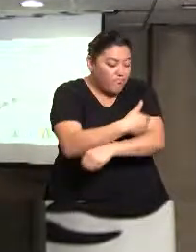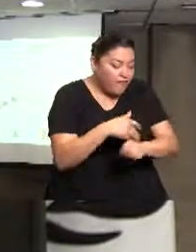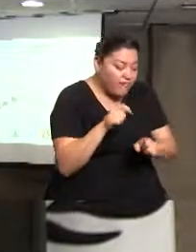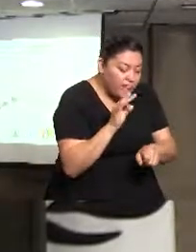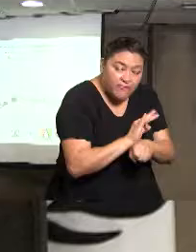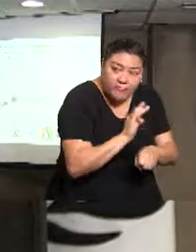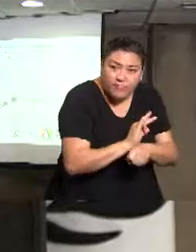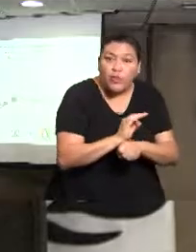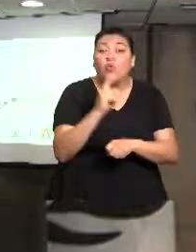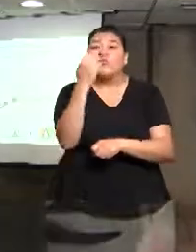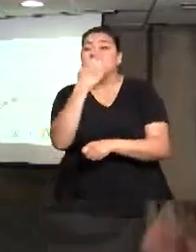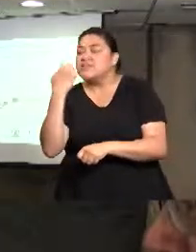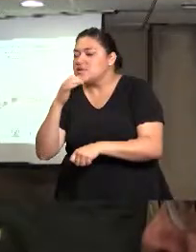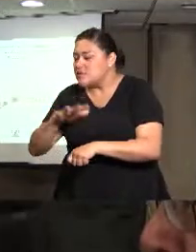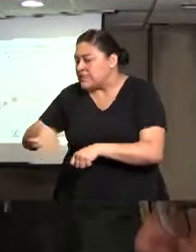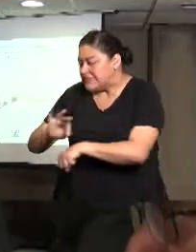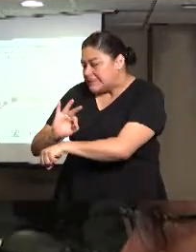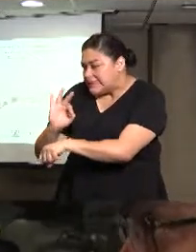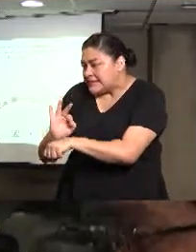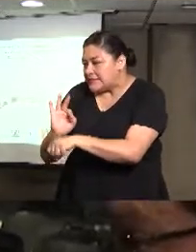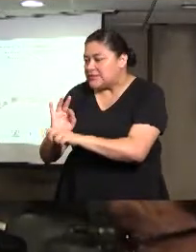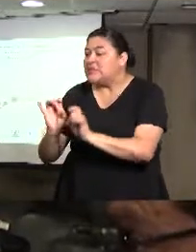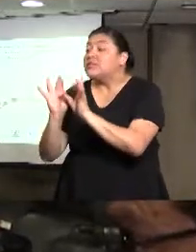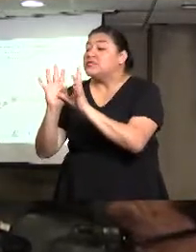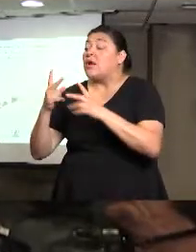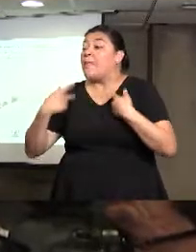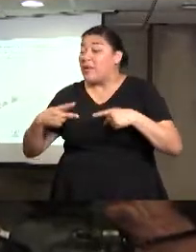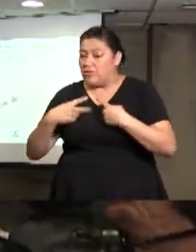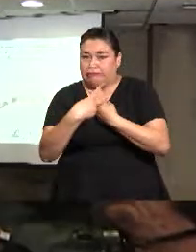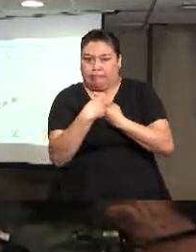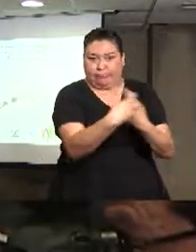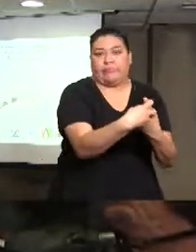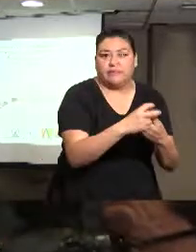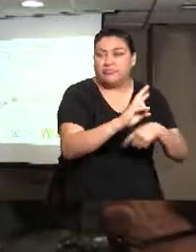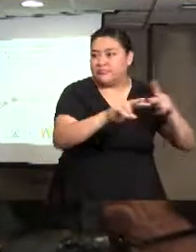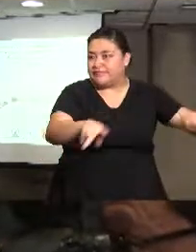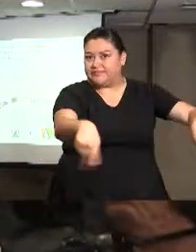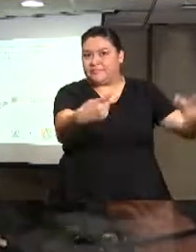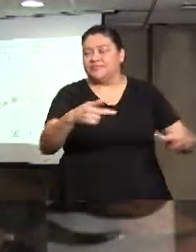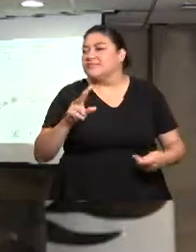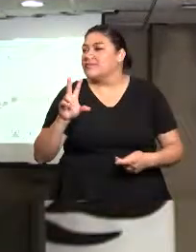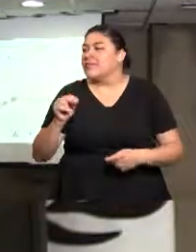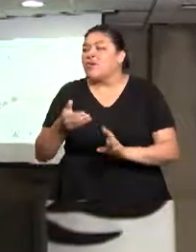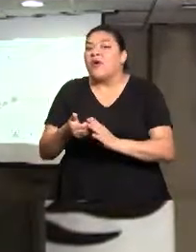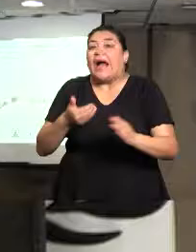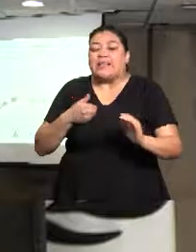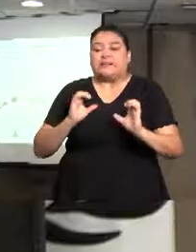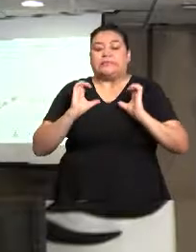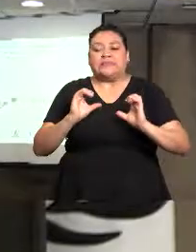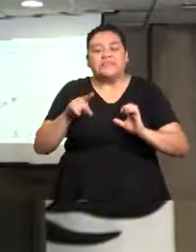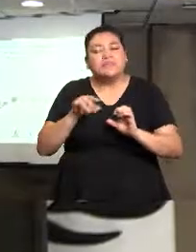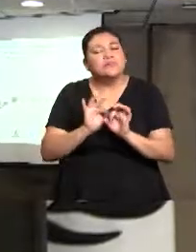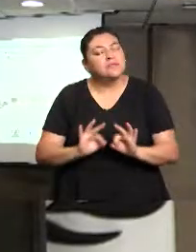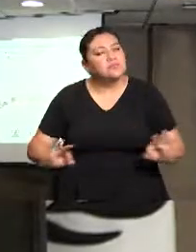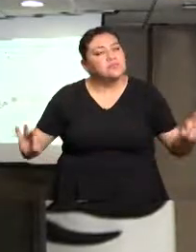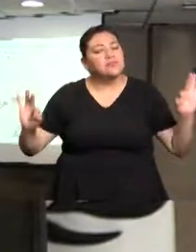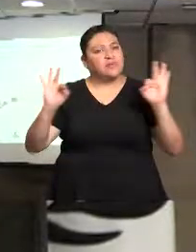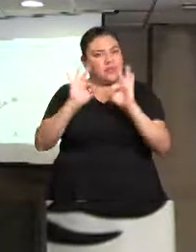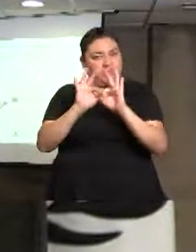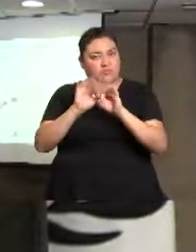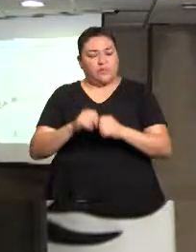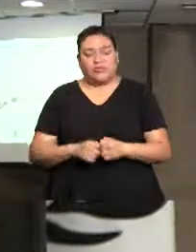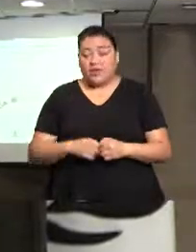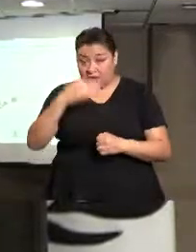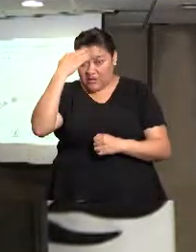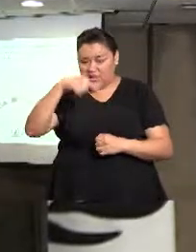desde las escuelas. La mejor manera, insisto, de combatir la trata de personas es previniéndola. Entonces, ¿cuáles son algunos de los objetivos